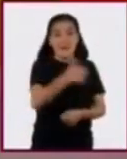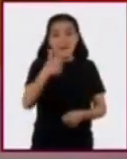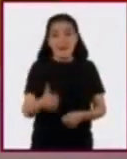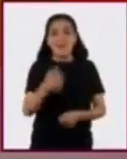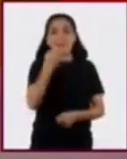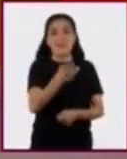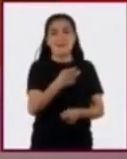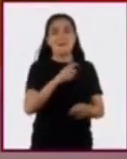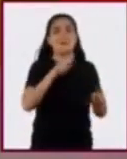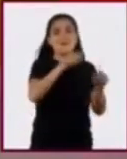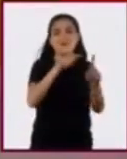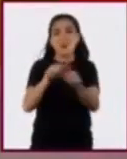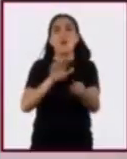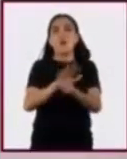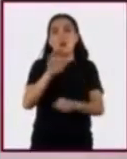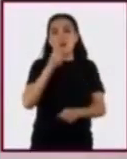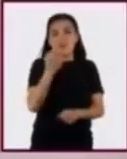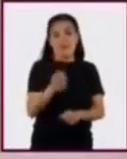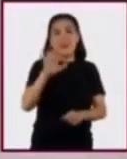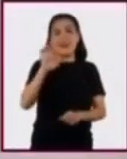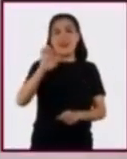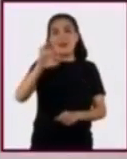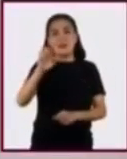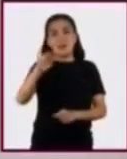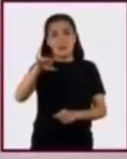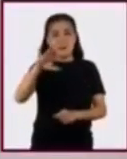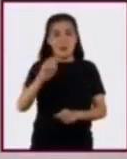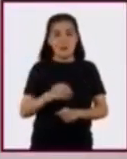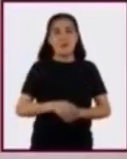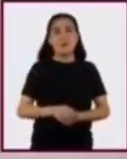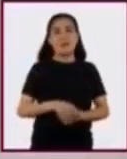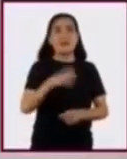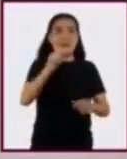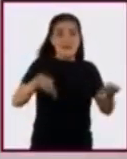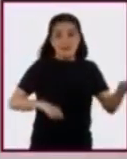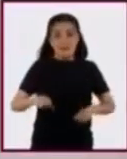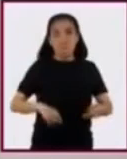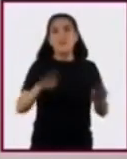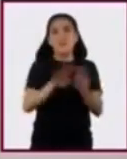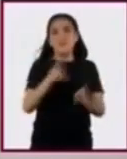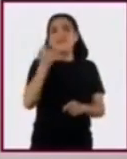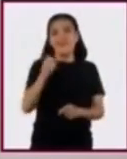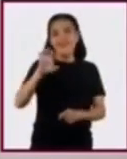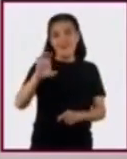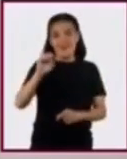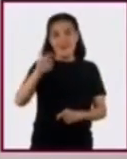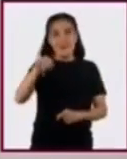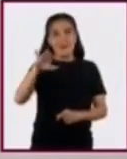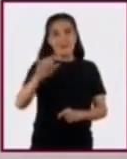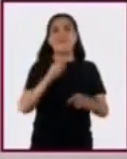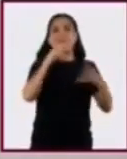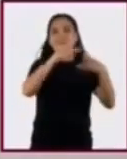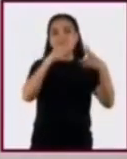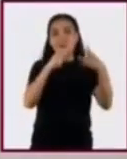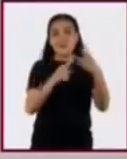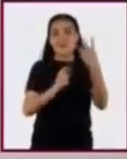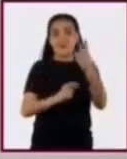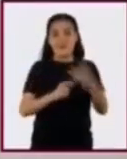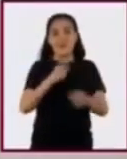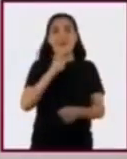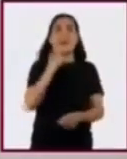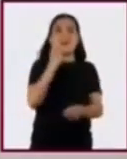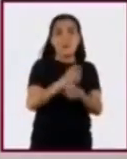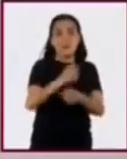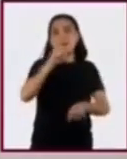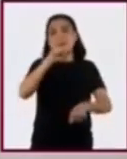de los sectores económicos. Las actividades económicas se organizan en tres sectores primario,